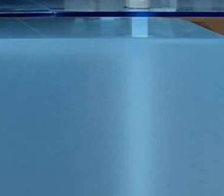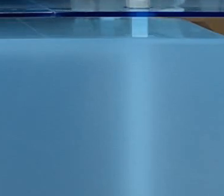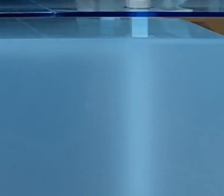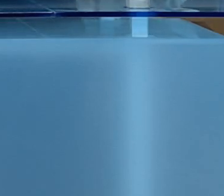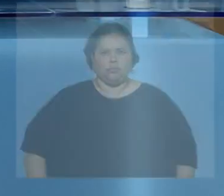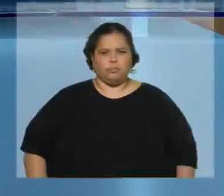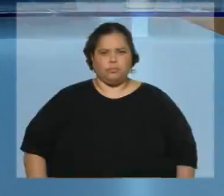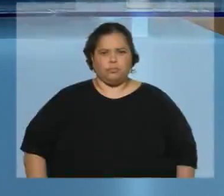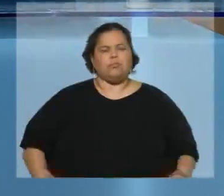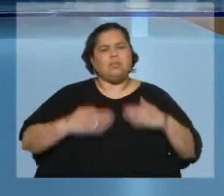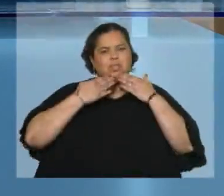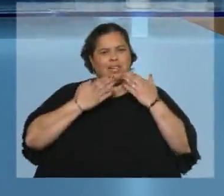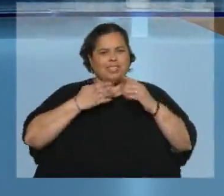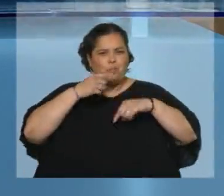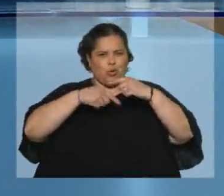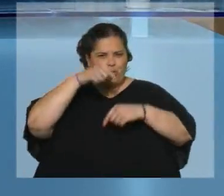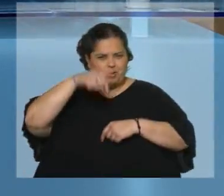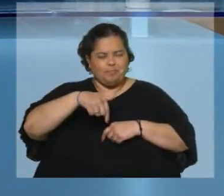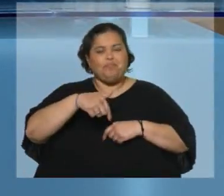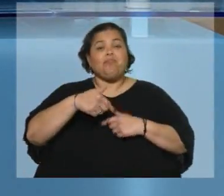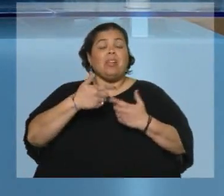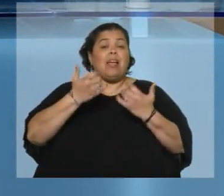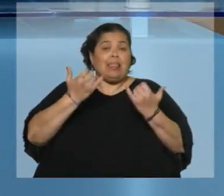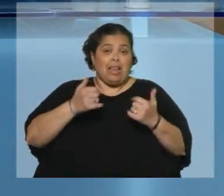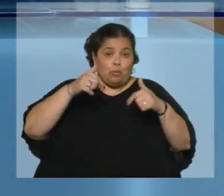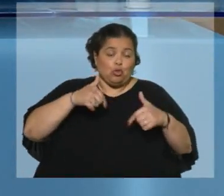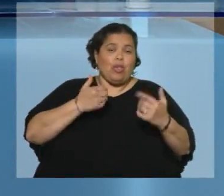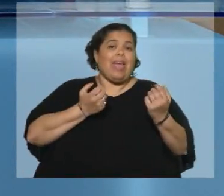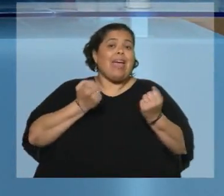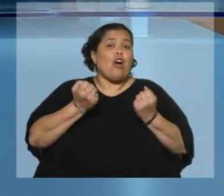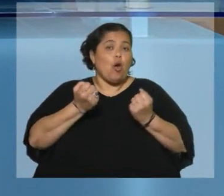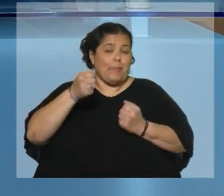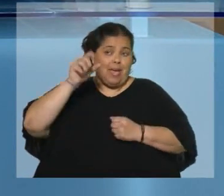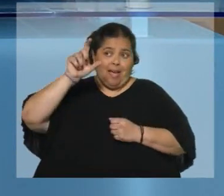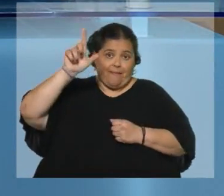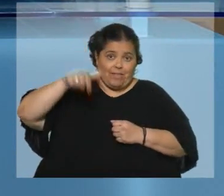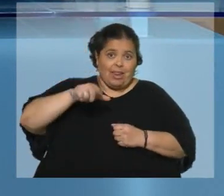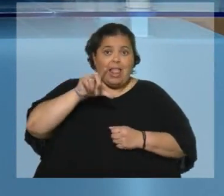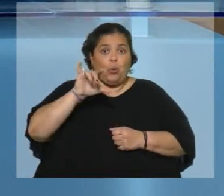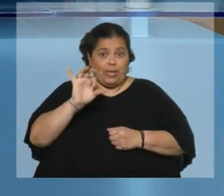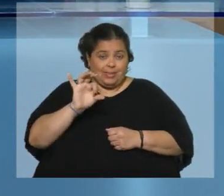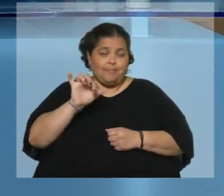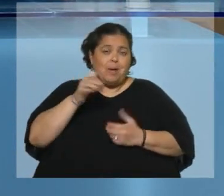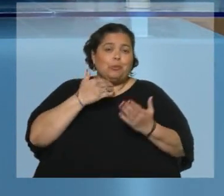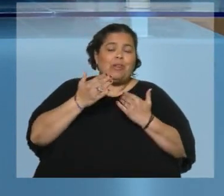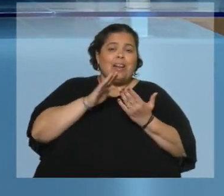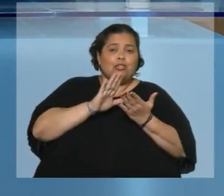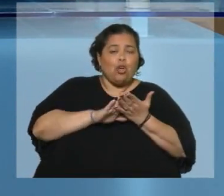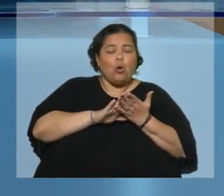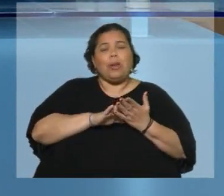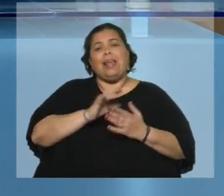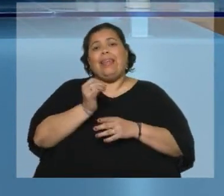Gracias por continuar con nosotros. Les decíamos que tenemos columna de Economía con Luis Custodio. Vamos a hablar del índice de precios al consumo.